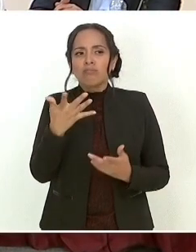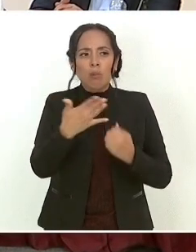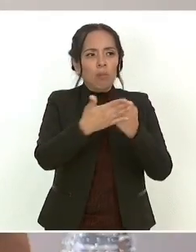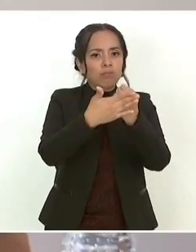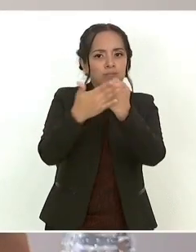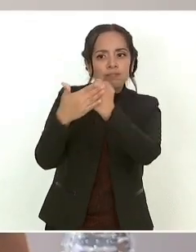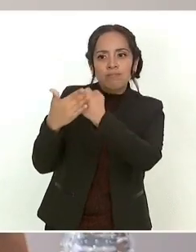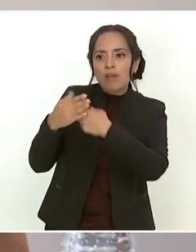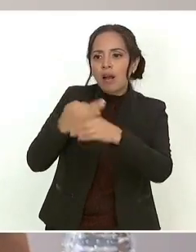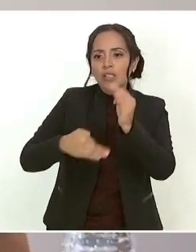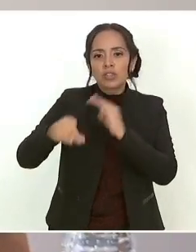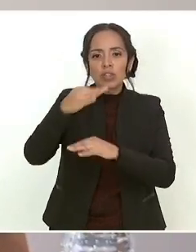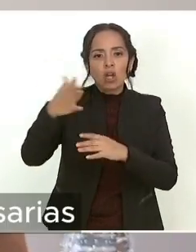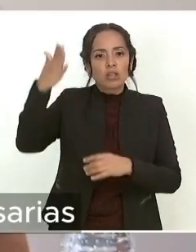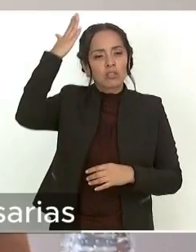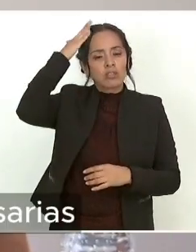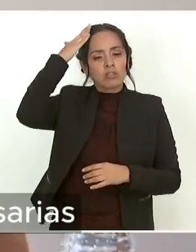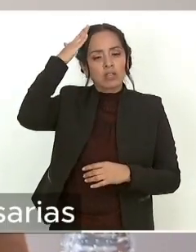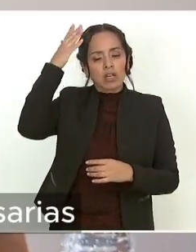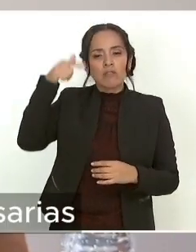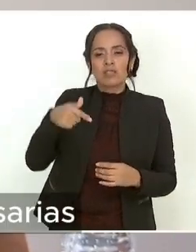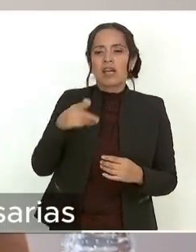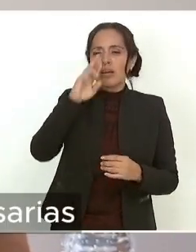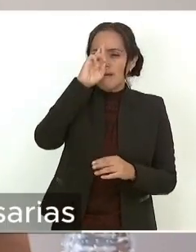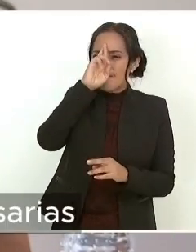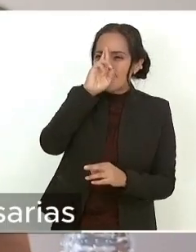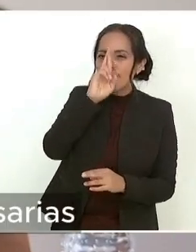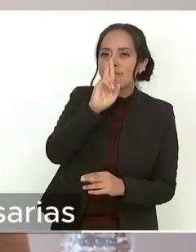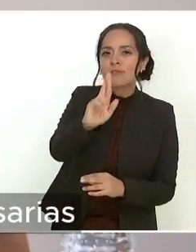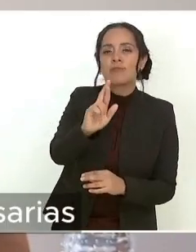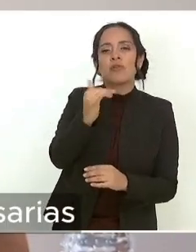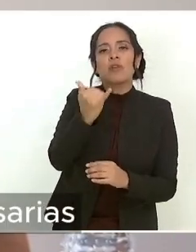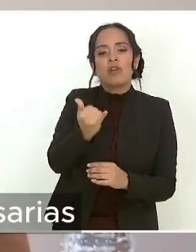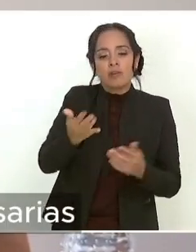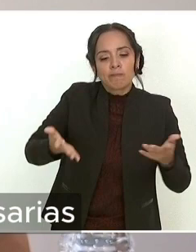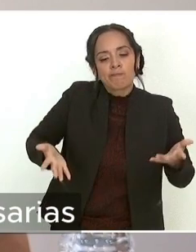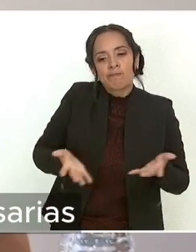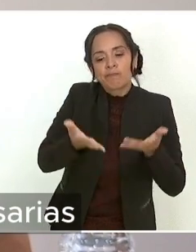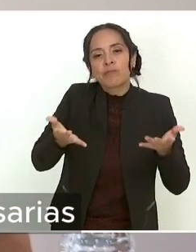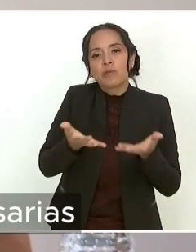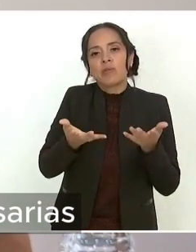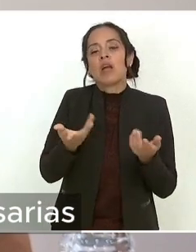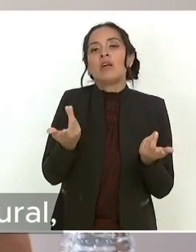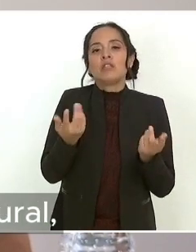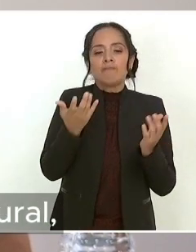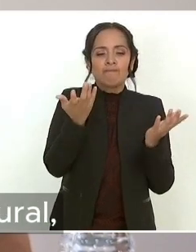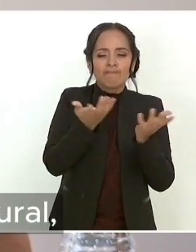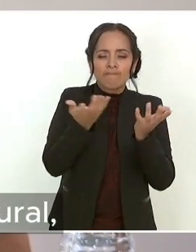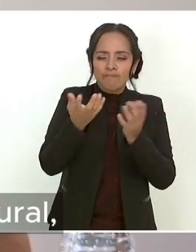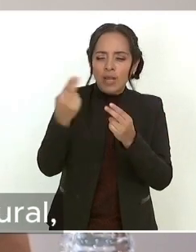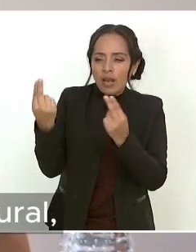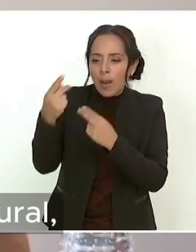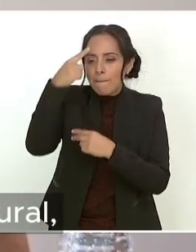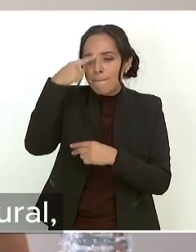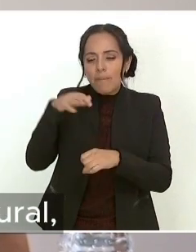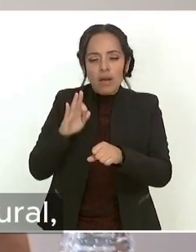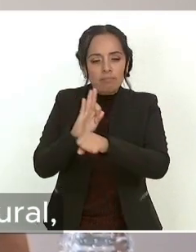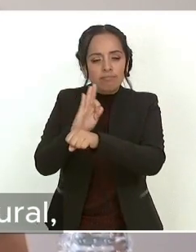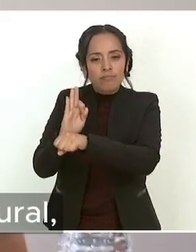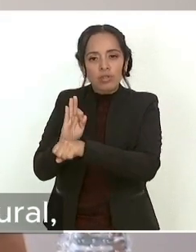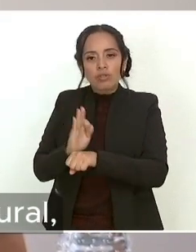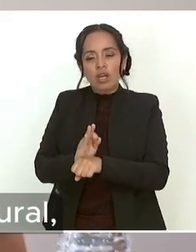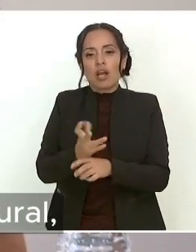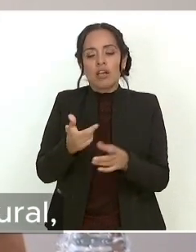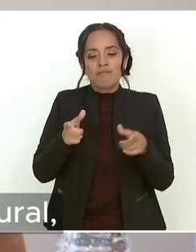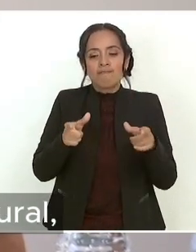a las autoridades a respetar y a promover las acciones necesarias para proteger el patrimonio